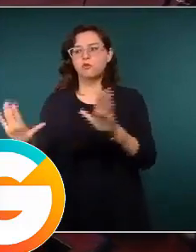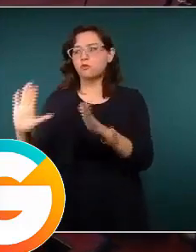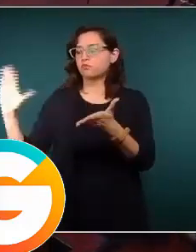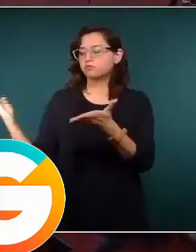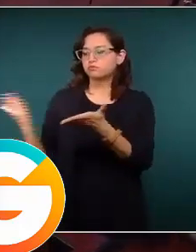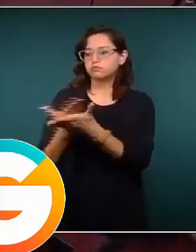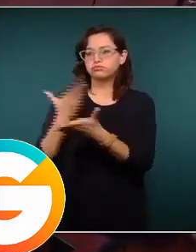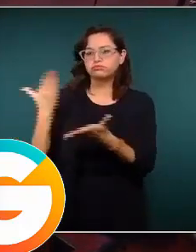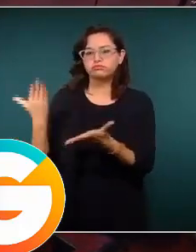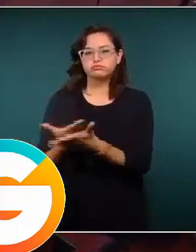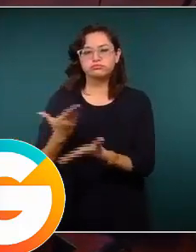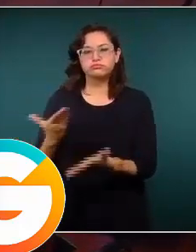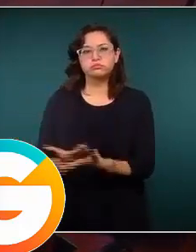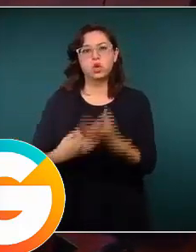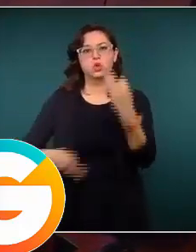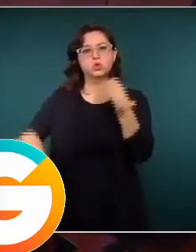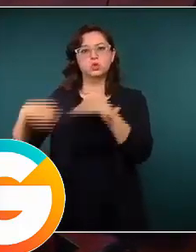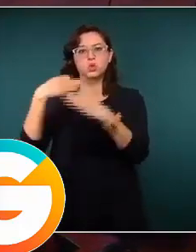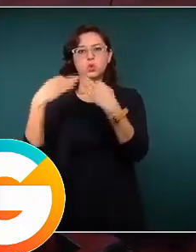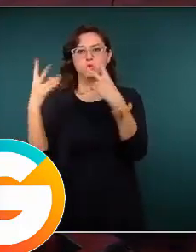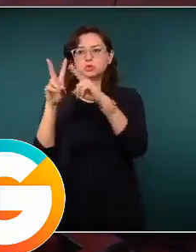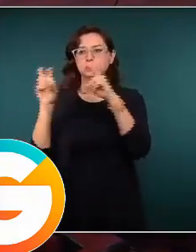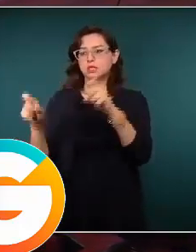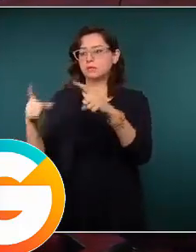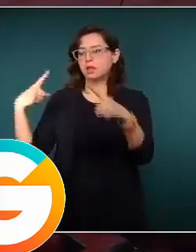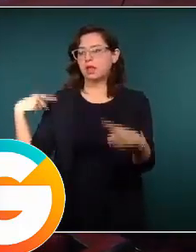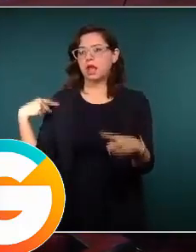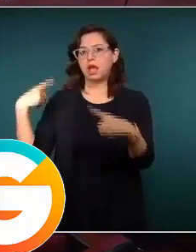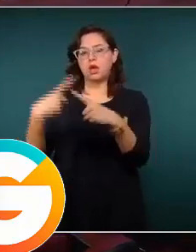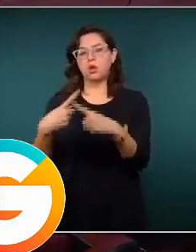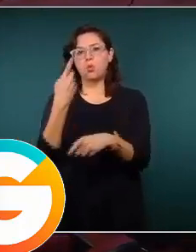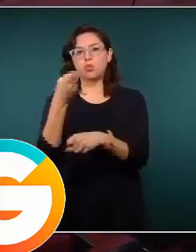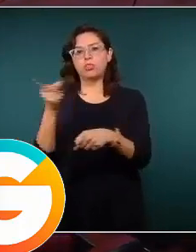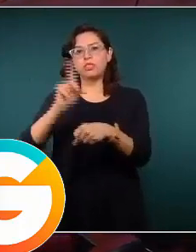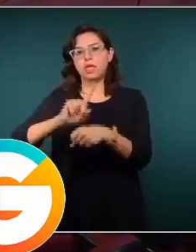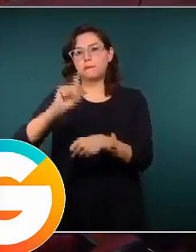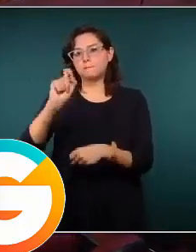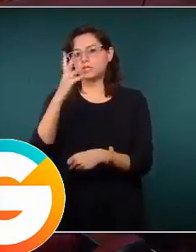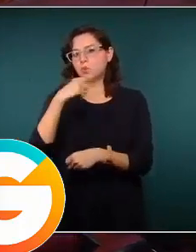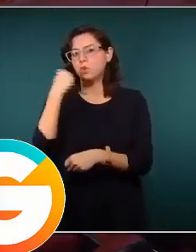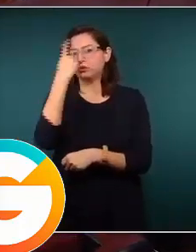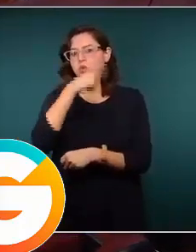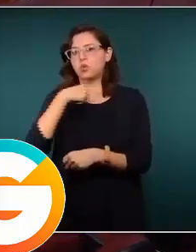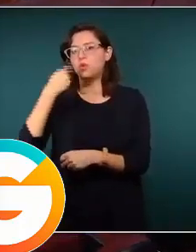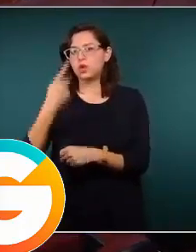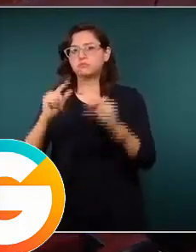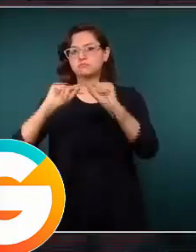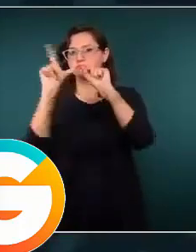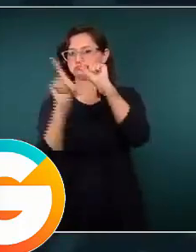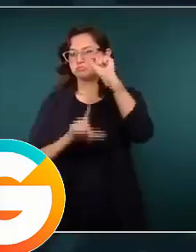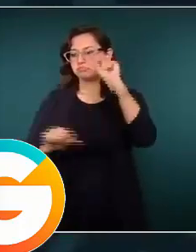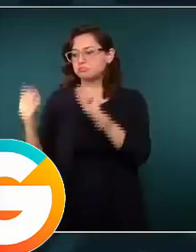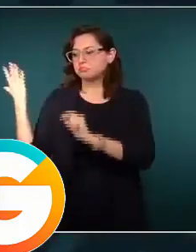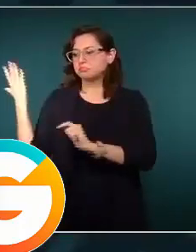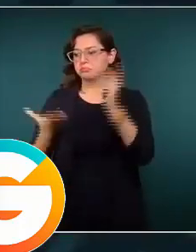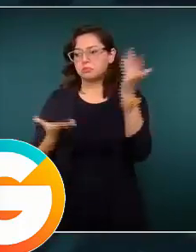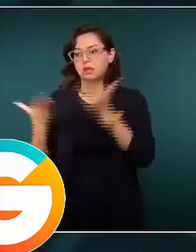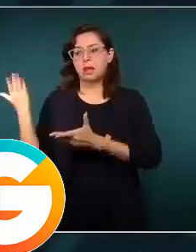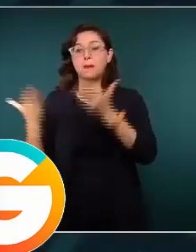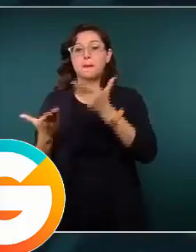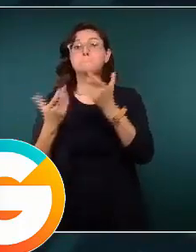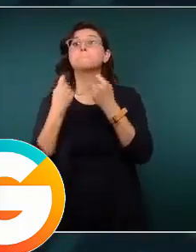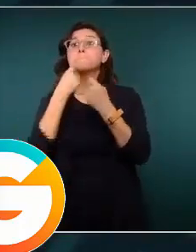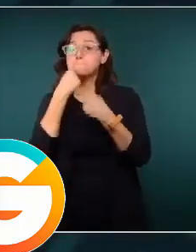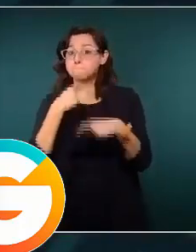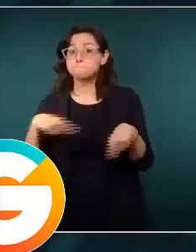el reporte de lo sucedido en las últimas 24 horas en el país, lo mismo